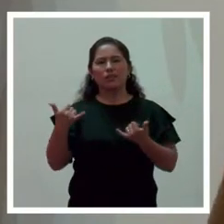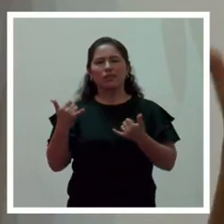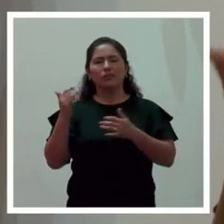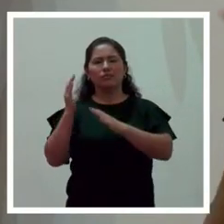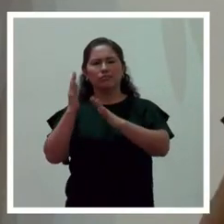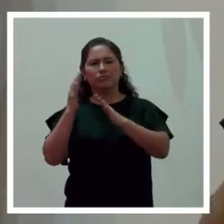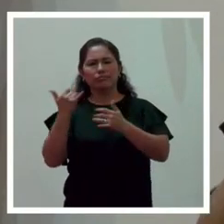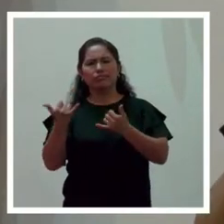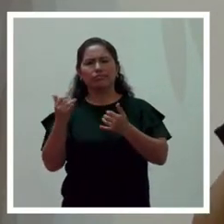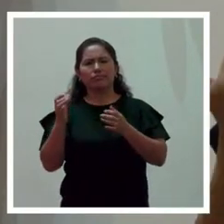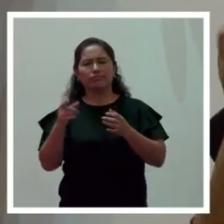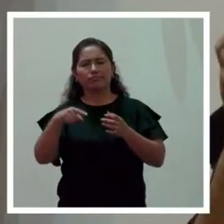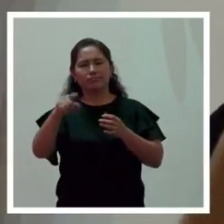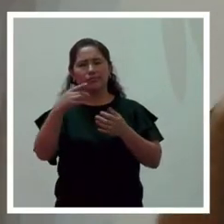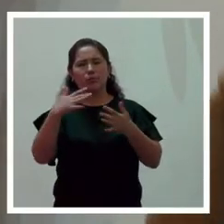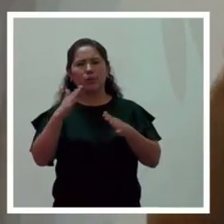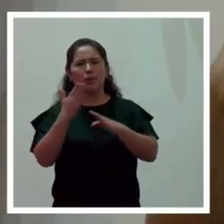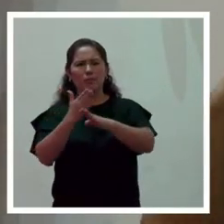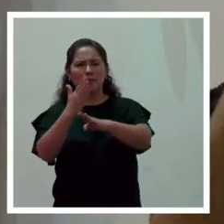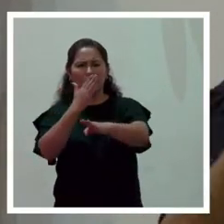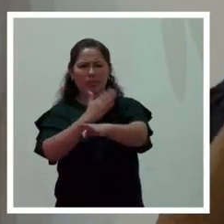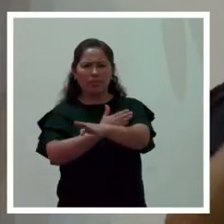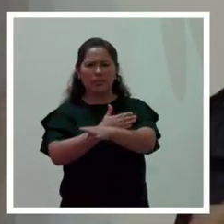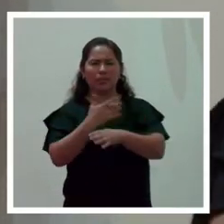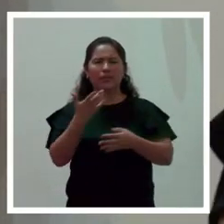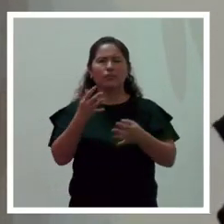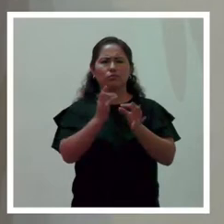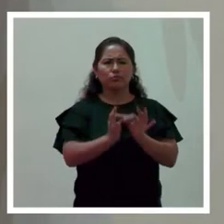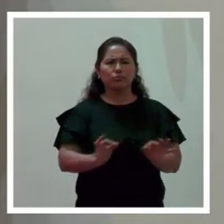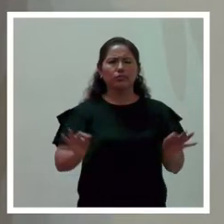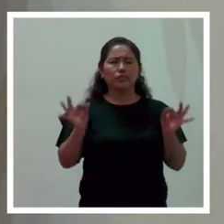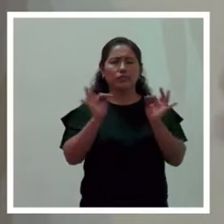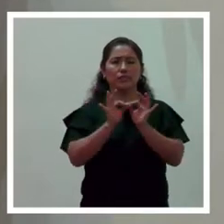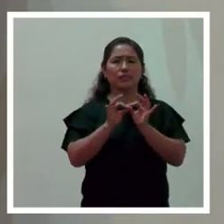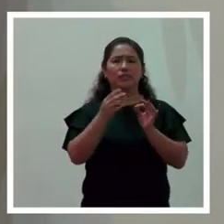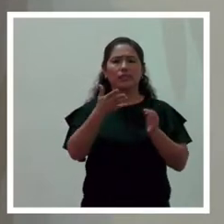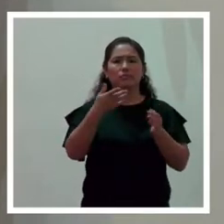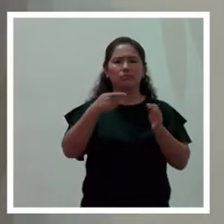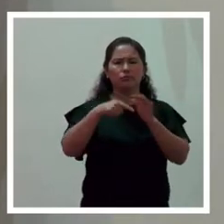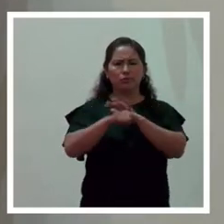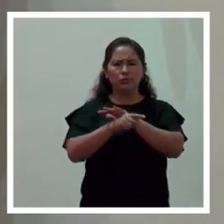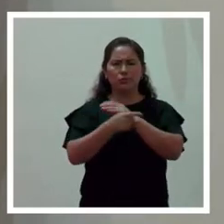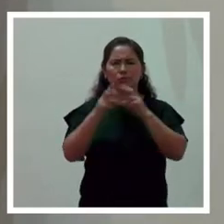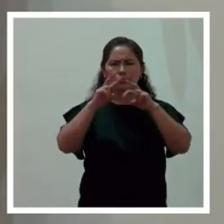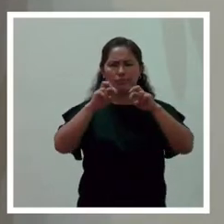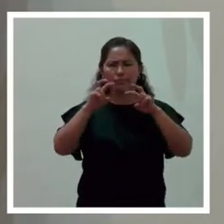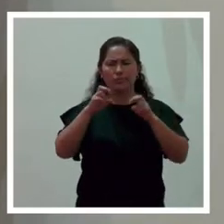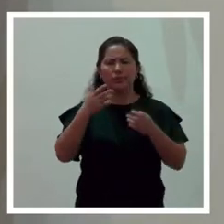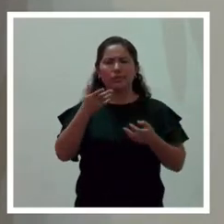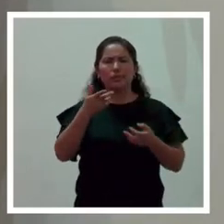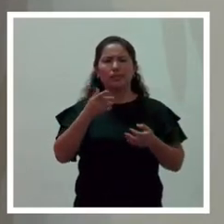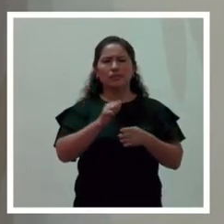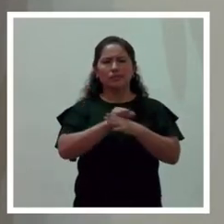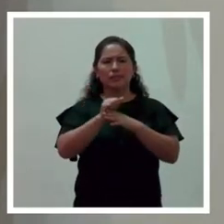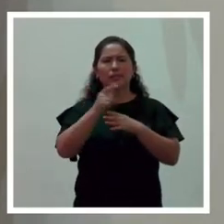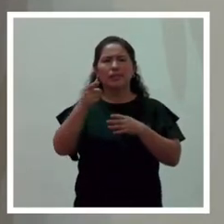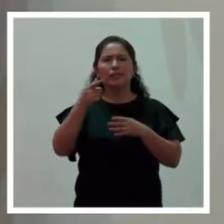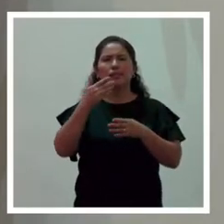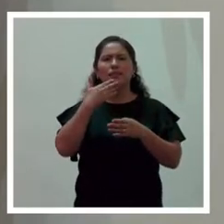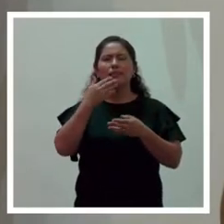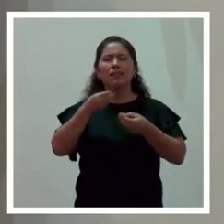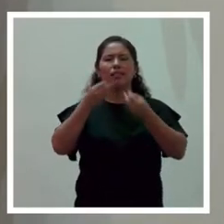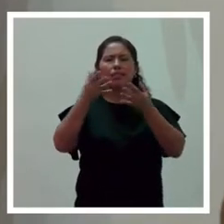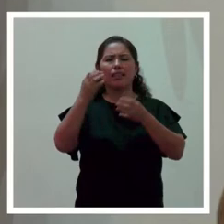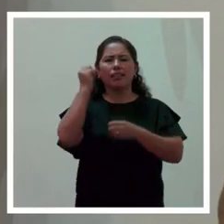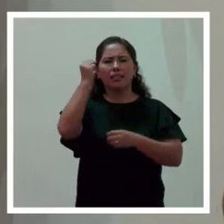preventiva, de mucha importancia y sobre todo, con la profundidad que amerita la defensa de los